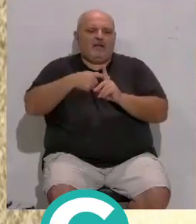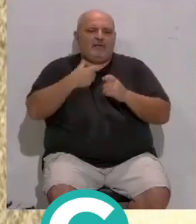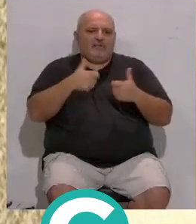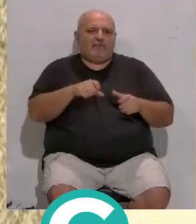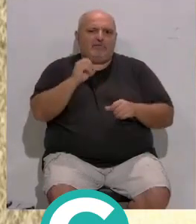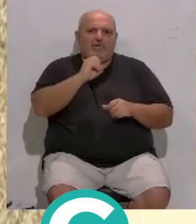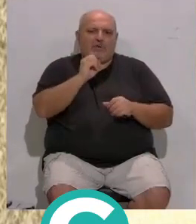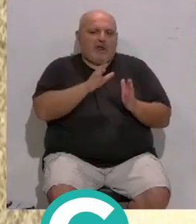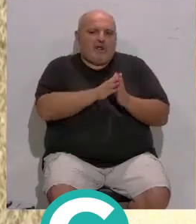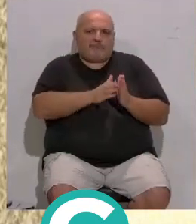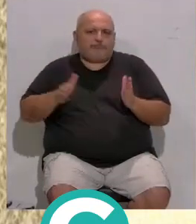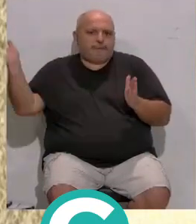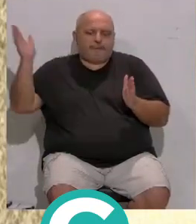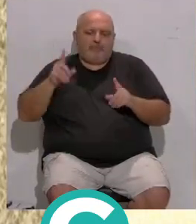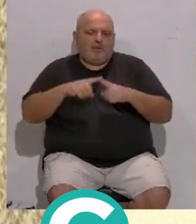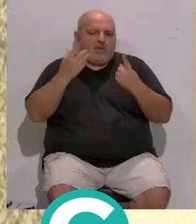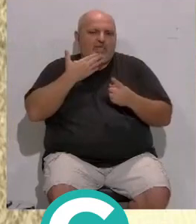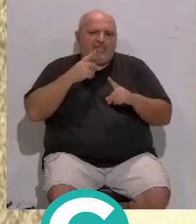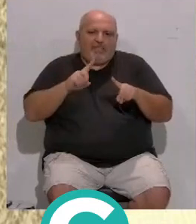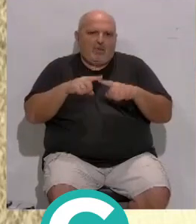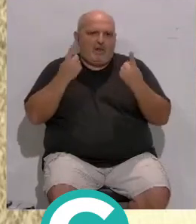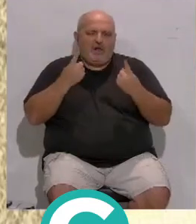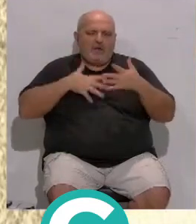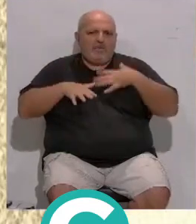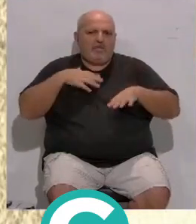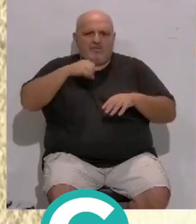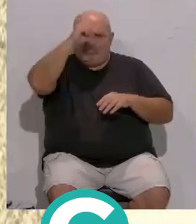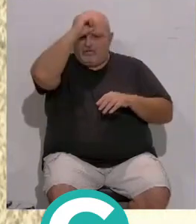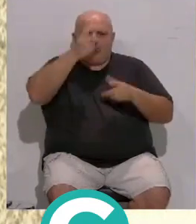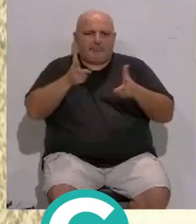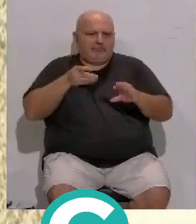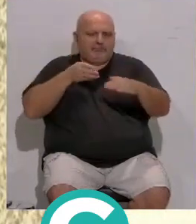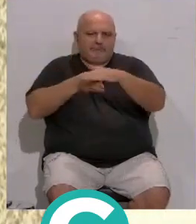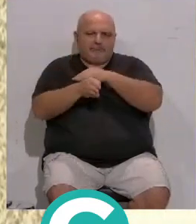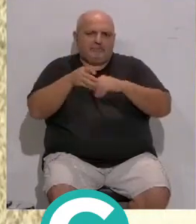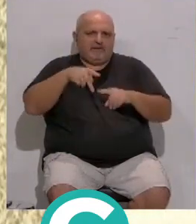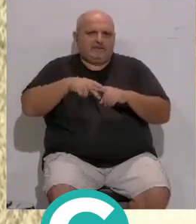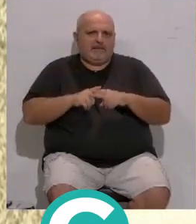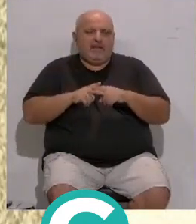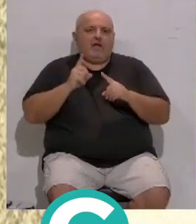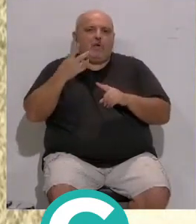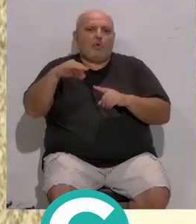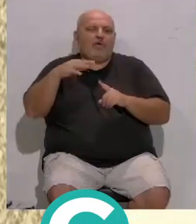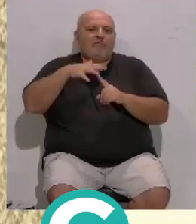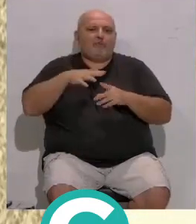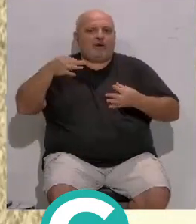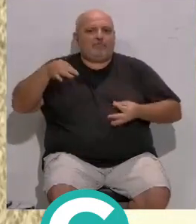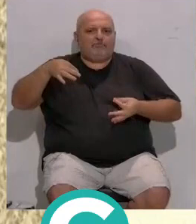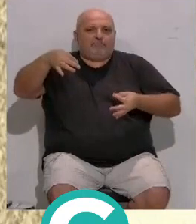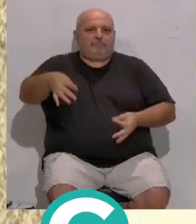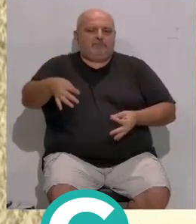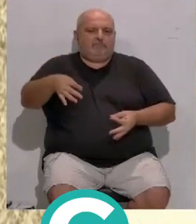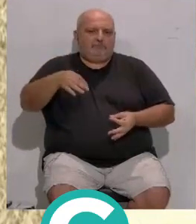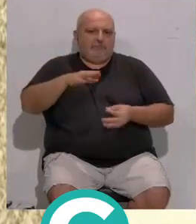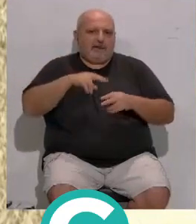cero... ...vale para todo el mundo... ...no hace falta tener ningún tipo de conocimiento... ...lo único que hay que venir con la factura eléctrica... ...eso es muy